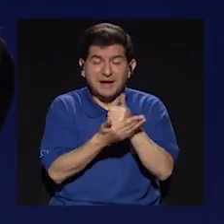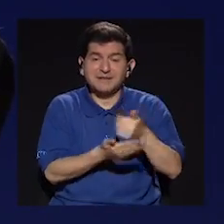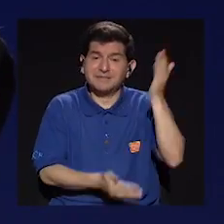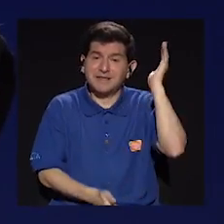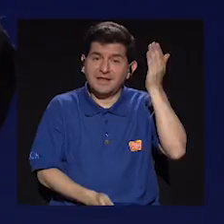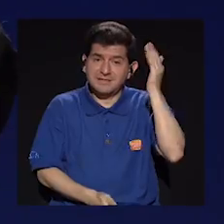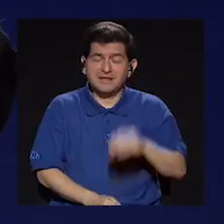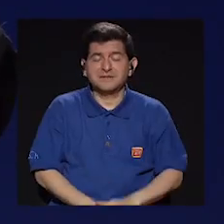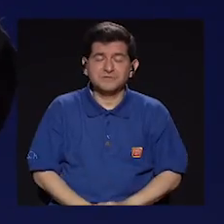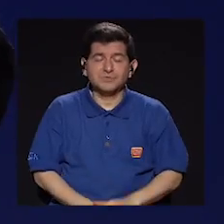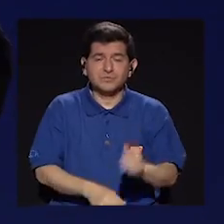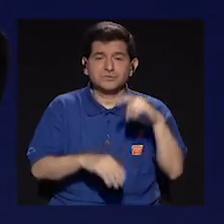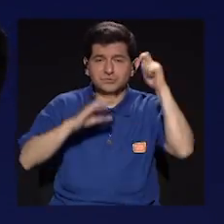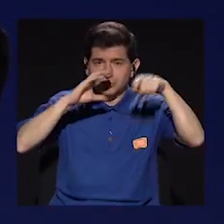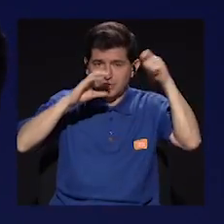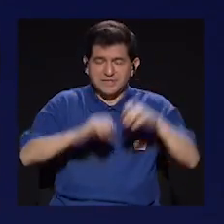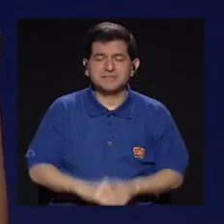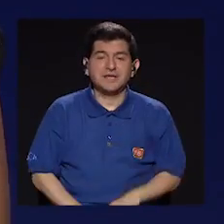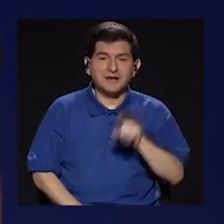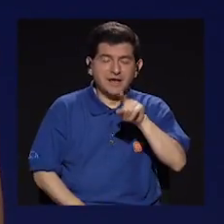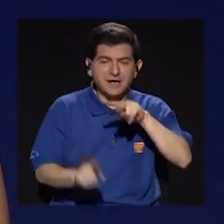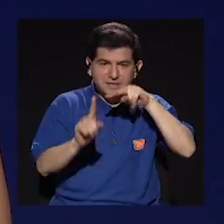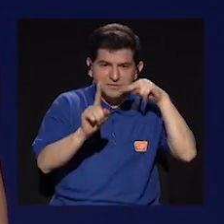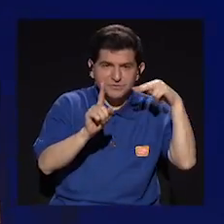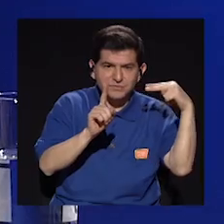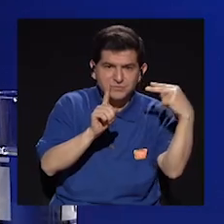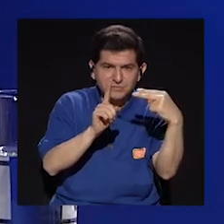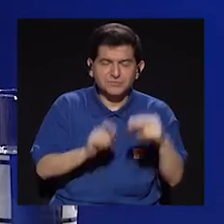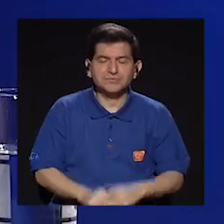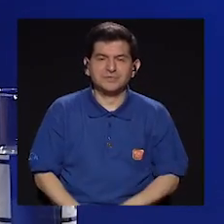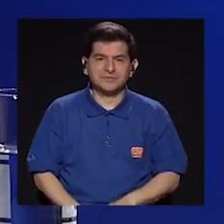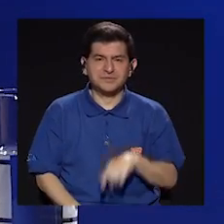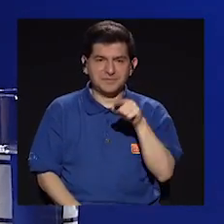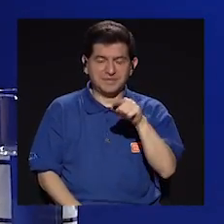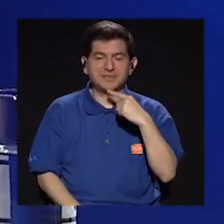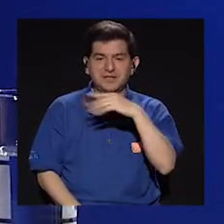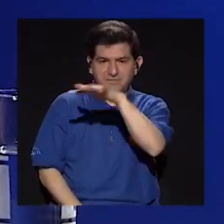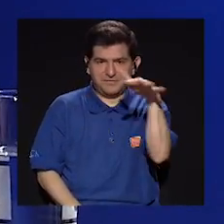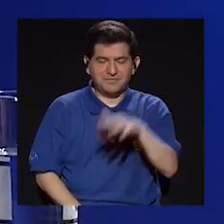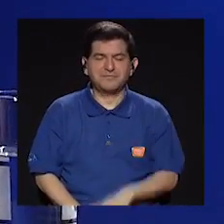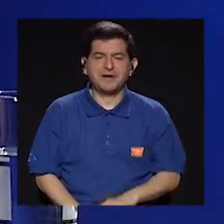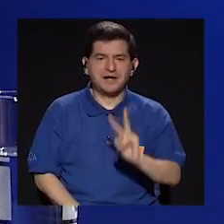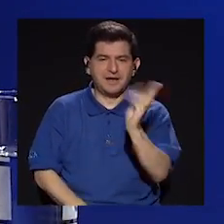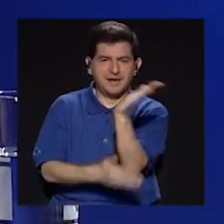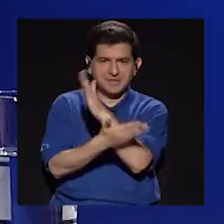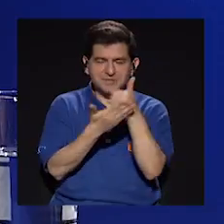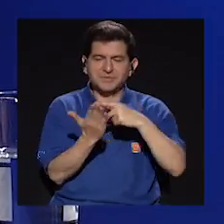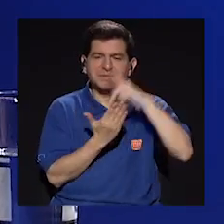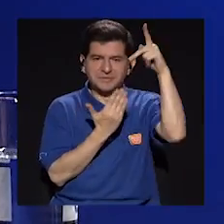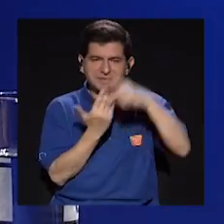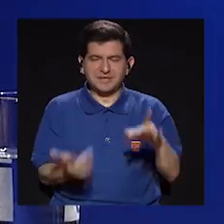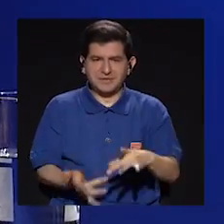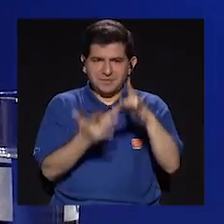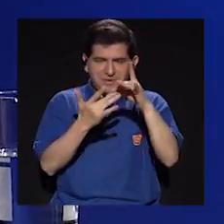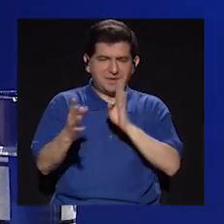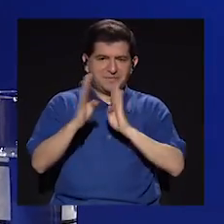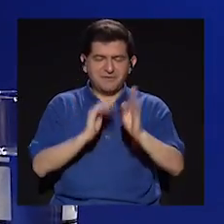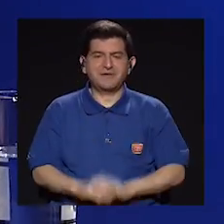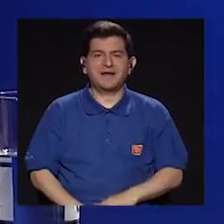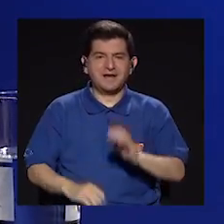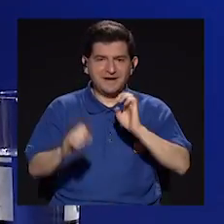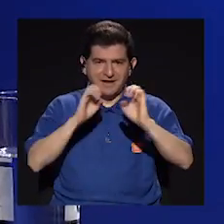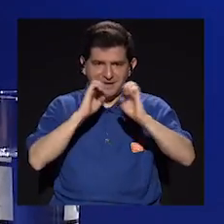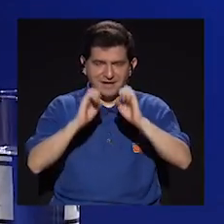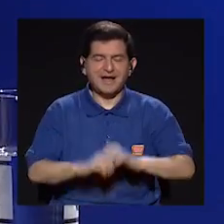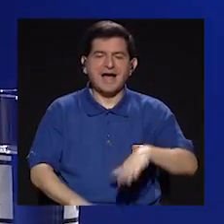¿no? El cine es como la mirada sobre una realidad. Y de eso vamos a seguir hablando en el segundo bloque de este programa especial,